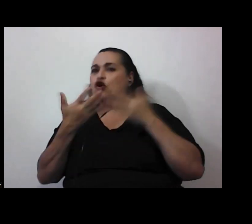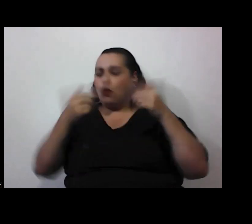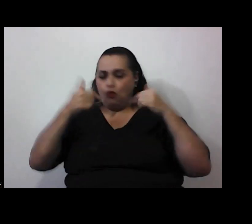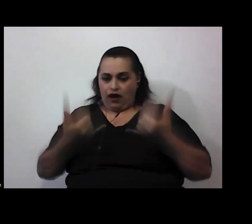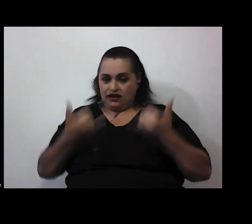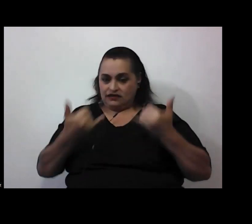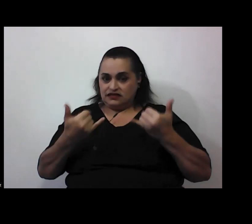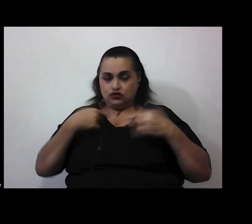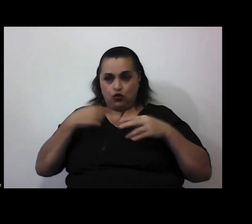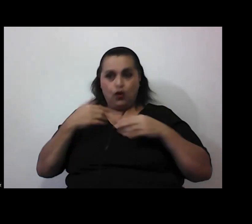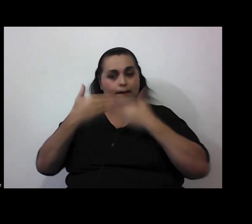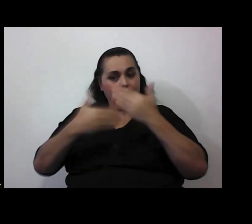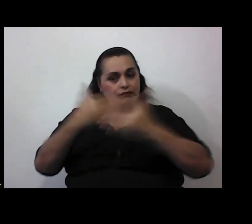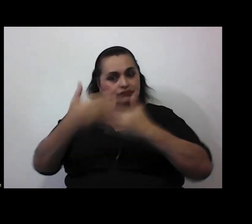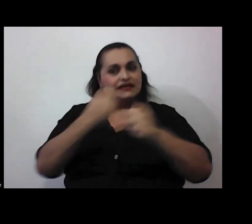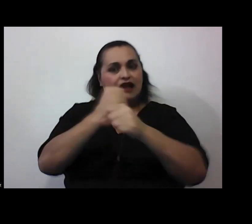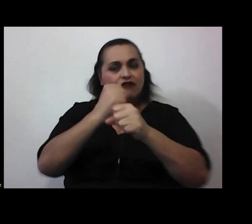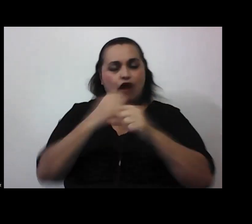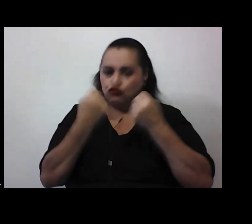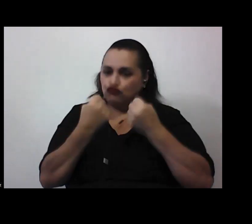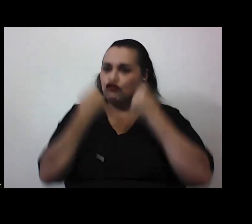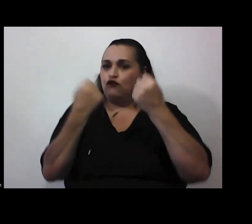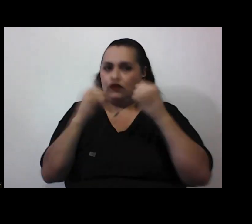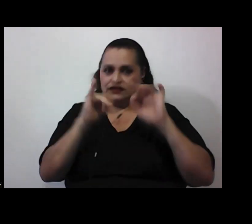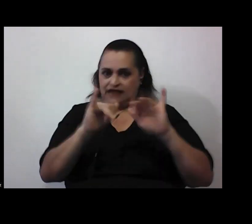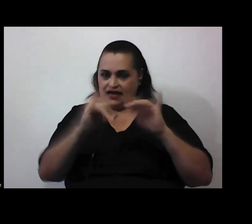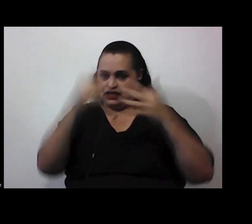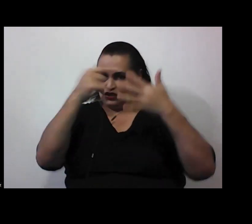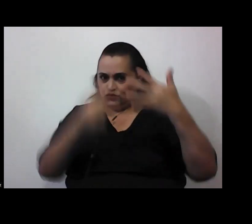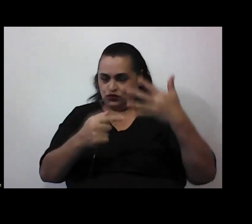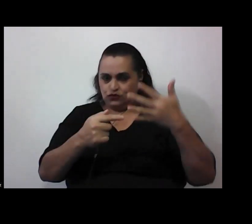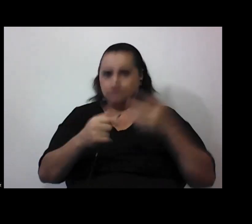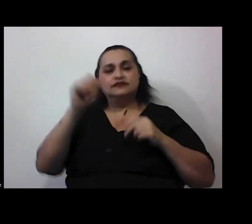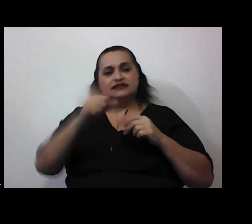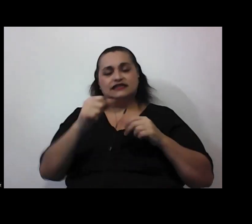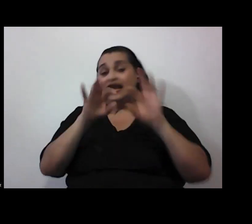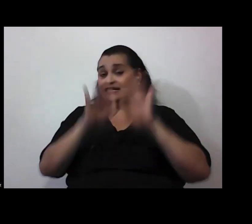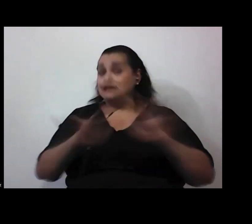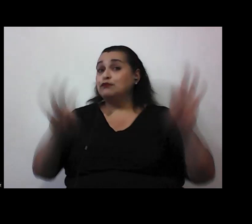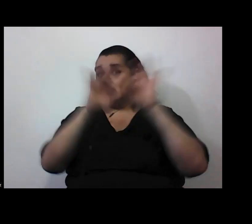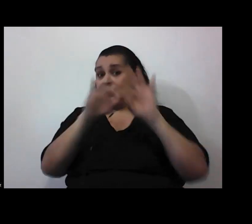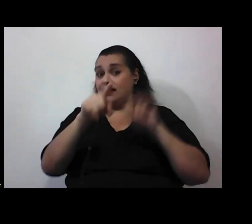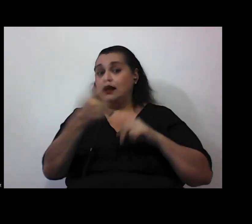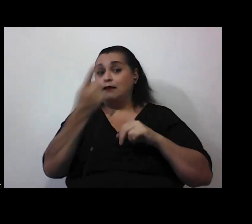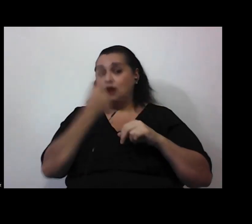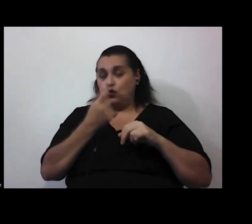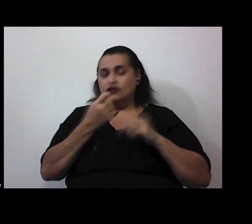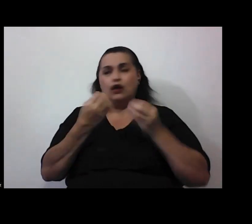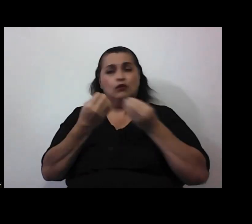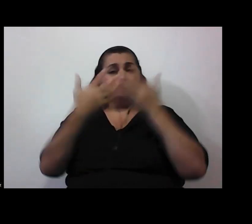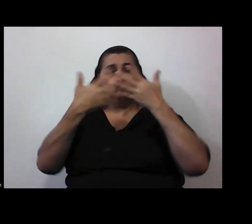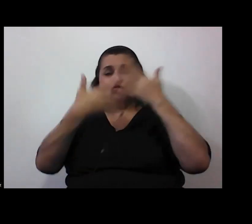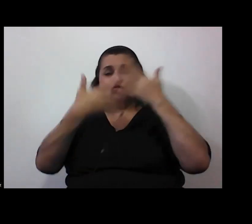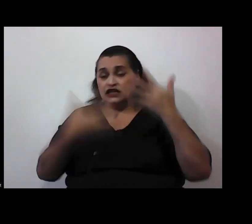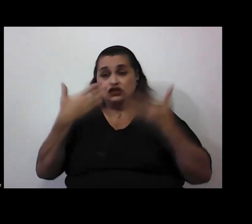nuestra labor reforzar todo eso? bueno a ver es muy importante la pregunta porque muchas de las cosas que se